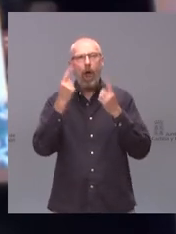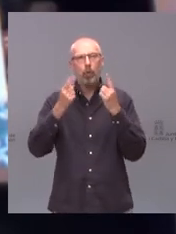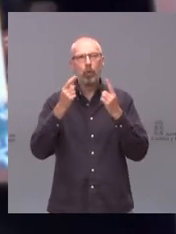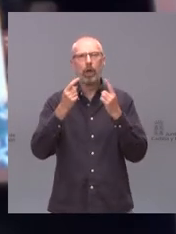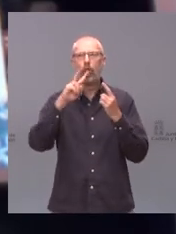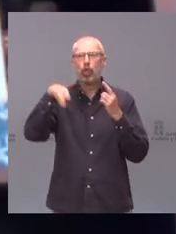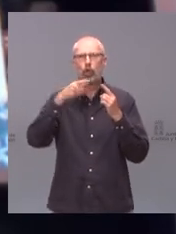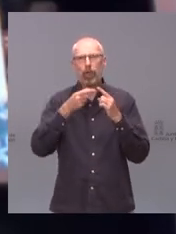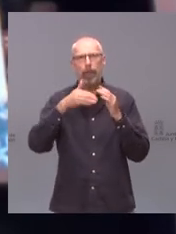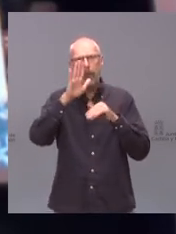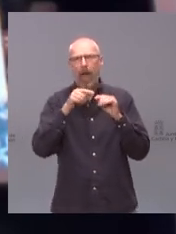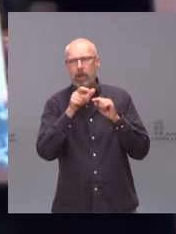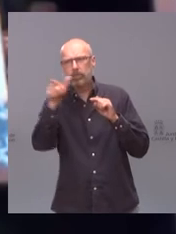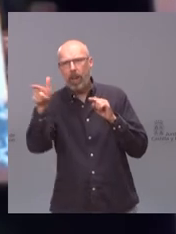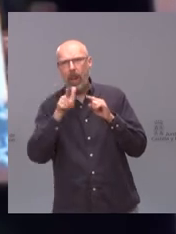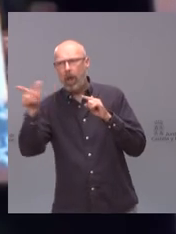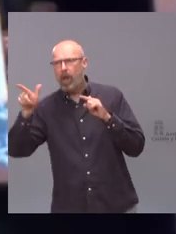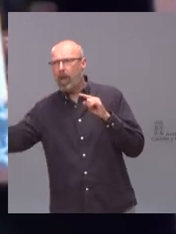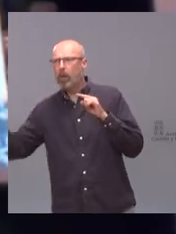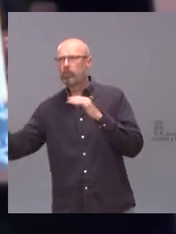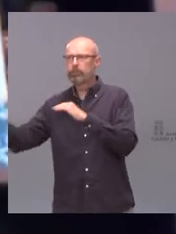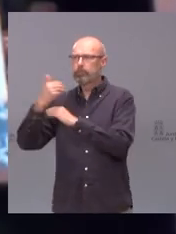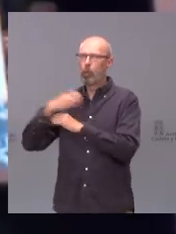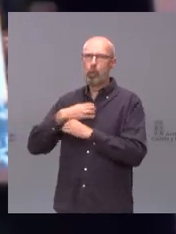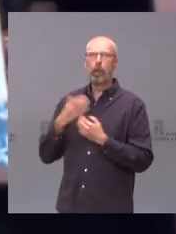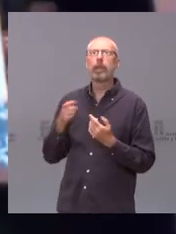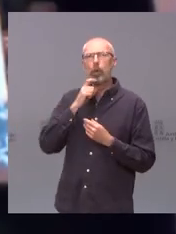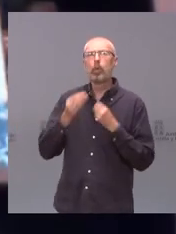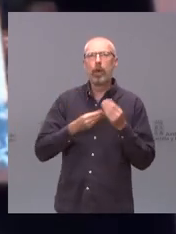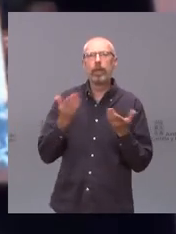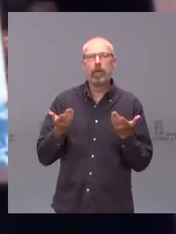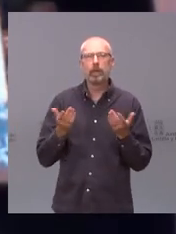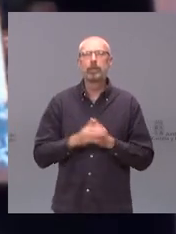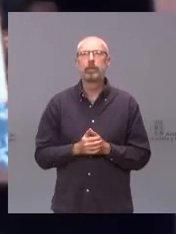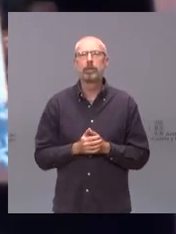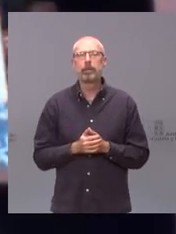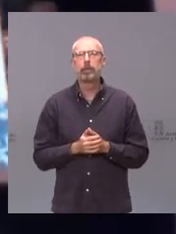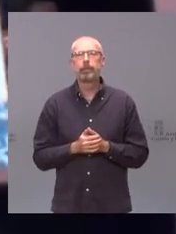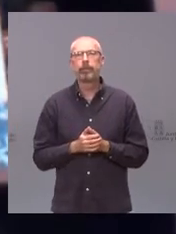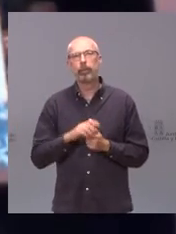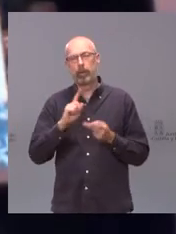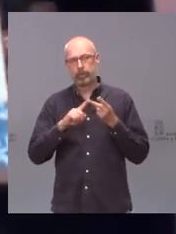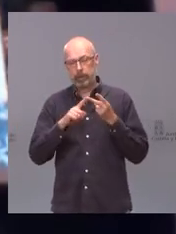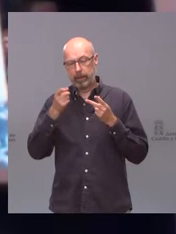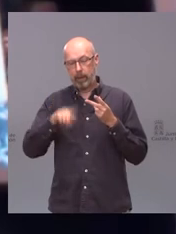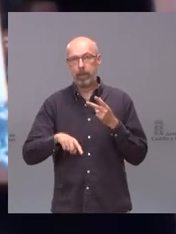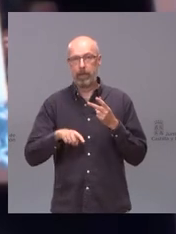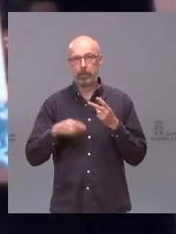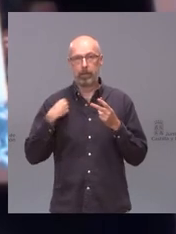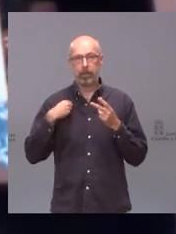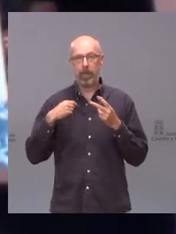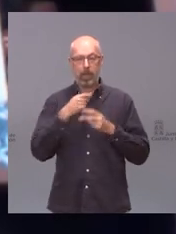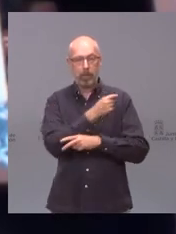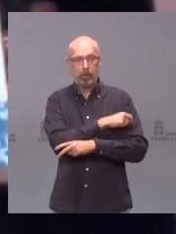tantas de vuelta que lógicamente en muchos casos no han acudido esos vecinos y por otro lado respecto también a las diferencias de